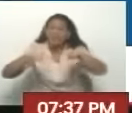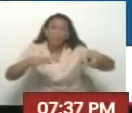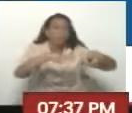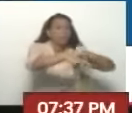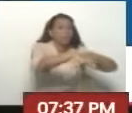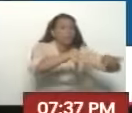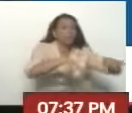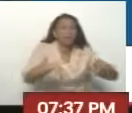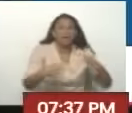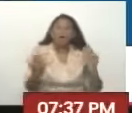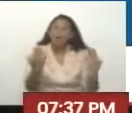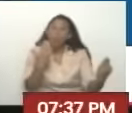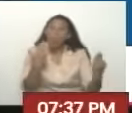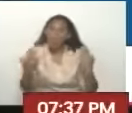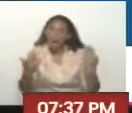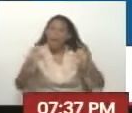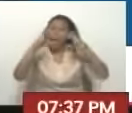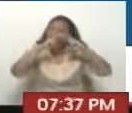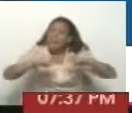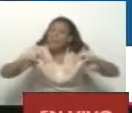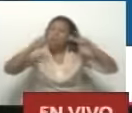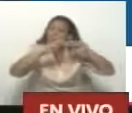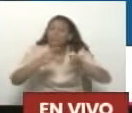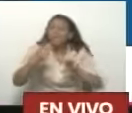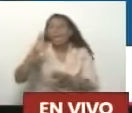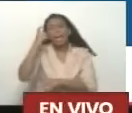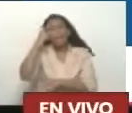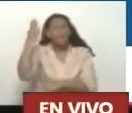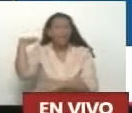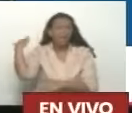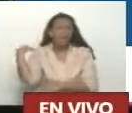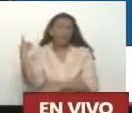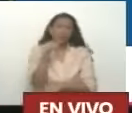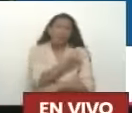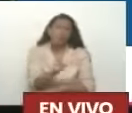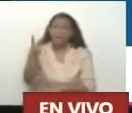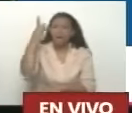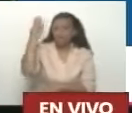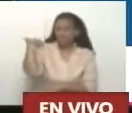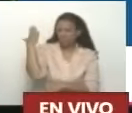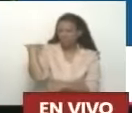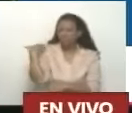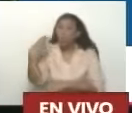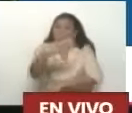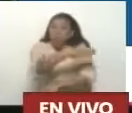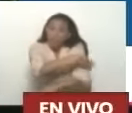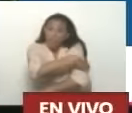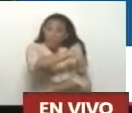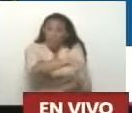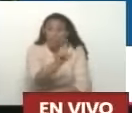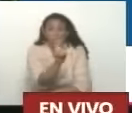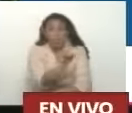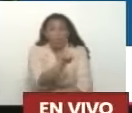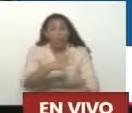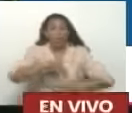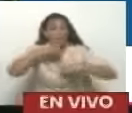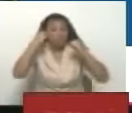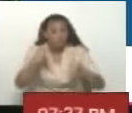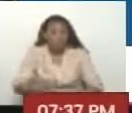Y tú Debes haber visto Este análisis Que yo he hecho En varias oportunidades La oposición En Venezuela Fue fuerte